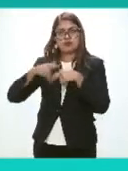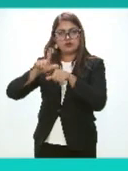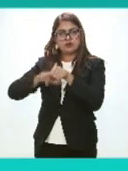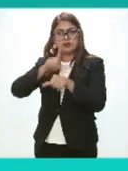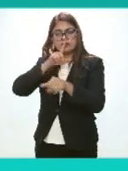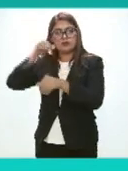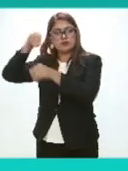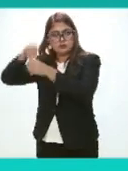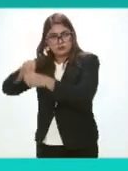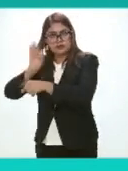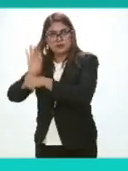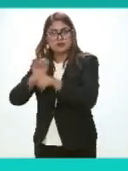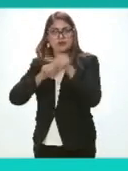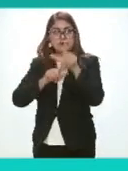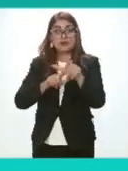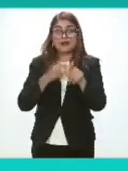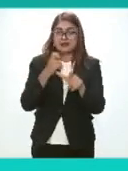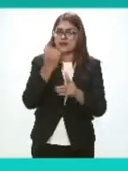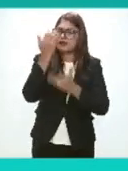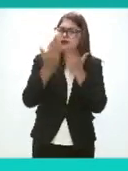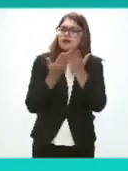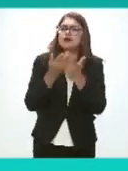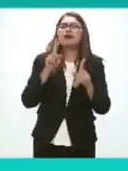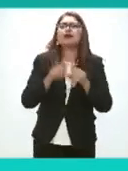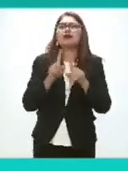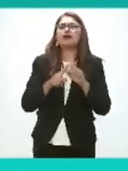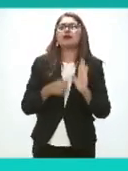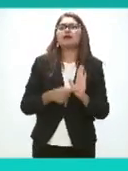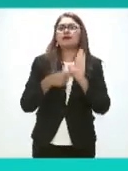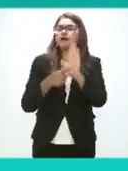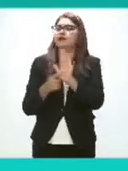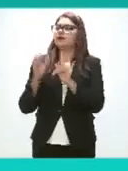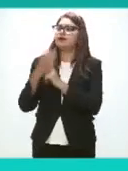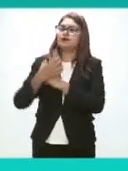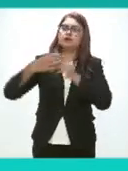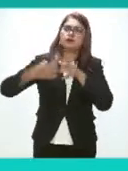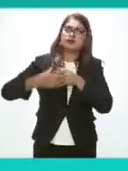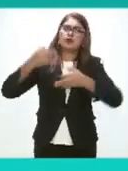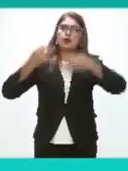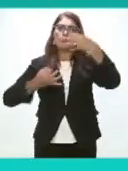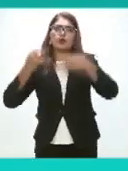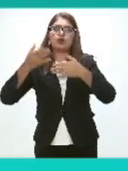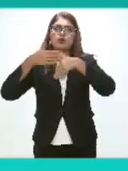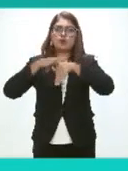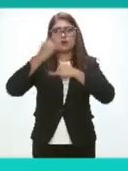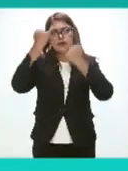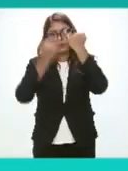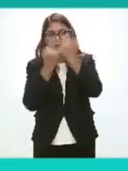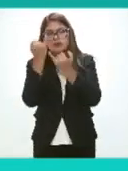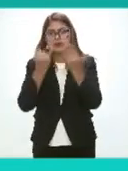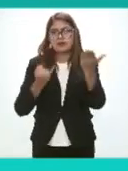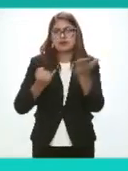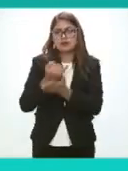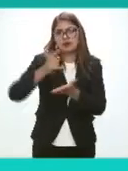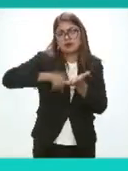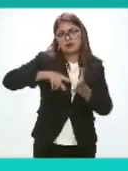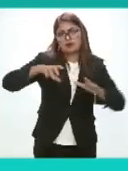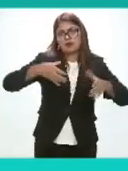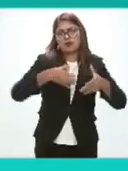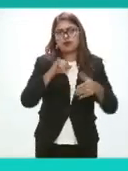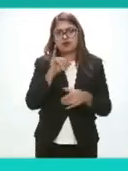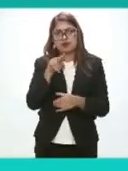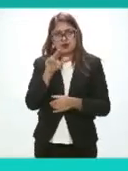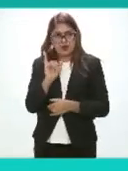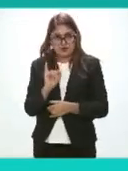Personales Iniciativa Que presenta La Comisión Jurídica De Criterios Y Resoluciones Del INAE